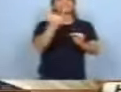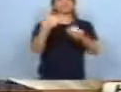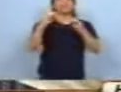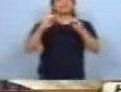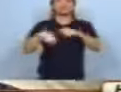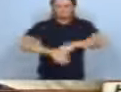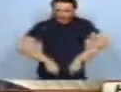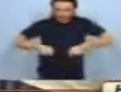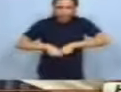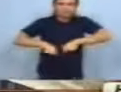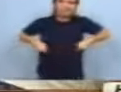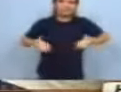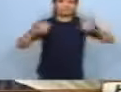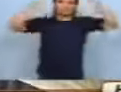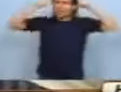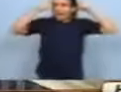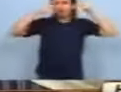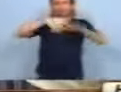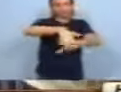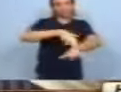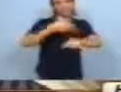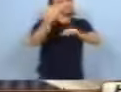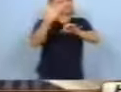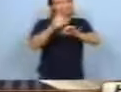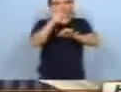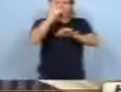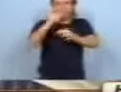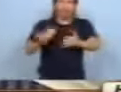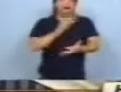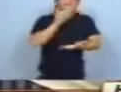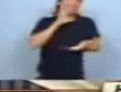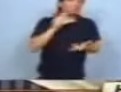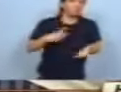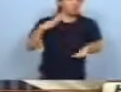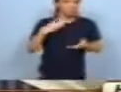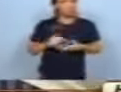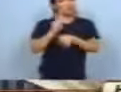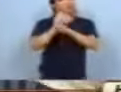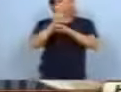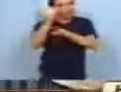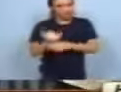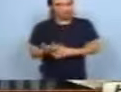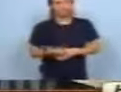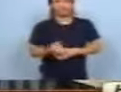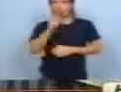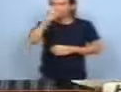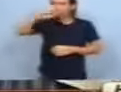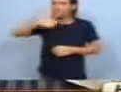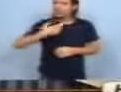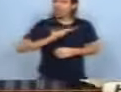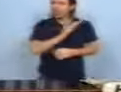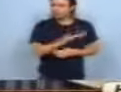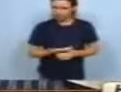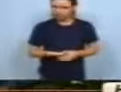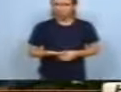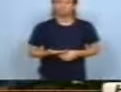usar los arneses, los cascos, los zapatos. Todos, nunca hemos tenido un accidente, por suerte, en buena hora que lo diga. Porque eso hay